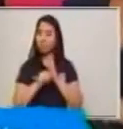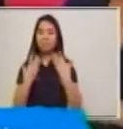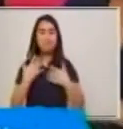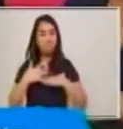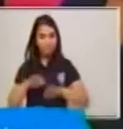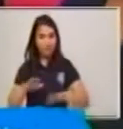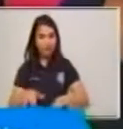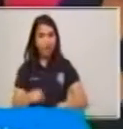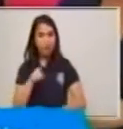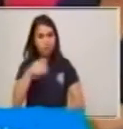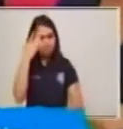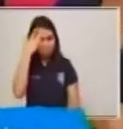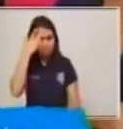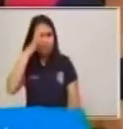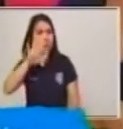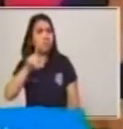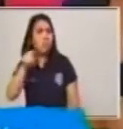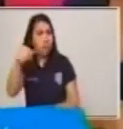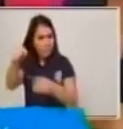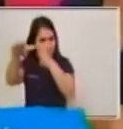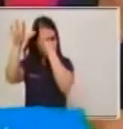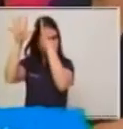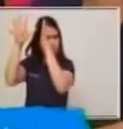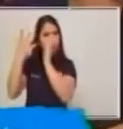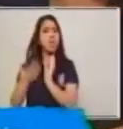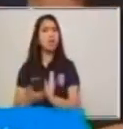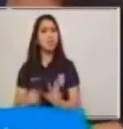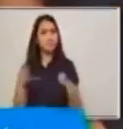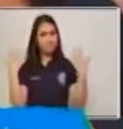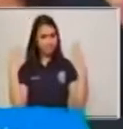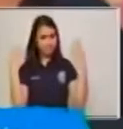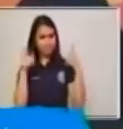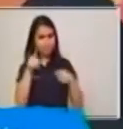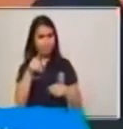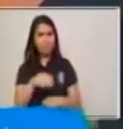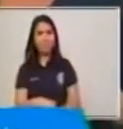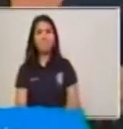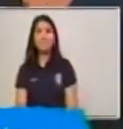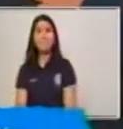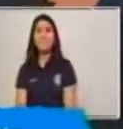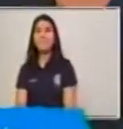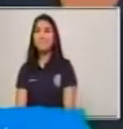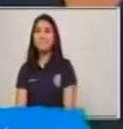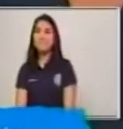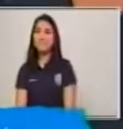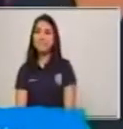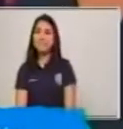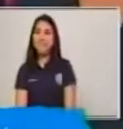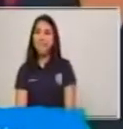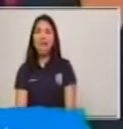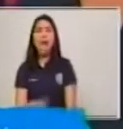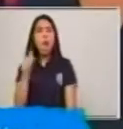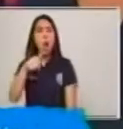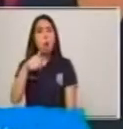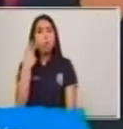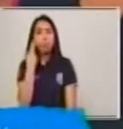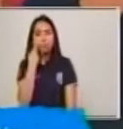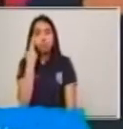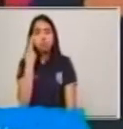inteligentes y ustedes pueden. Felicitaciones, chicos. El mensaje.